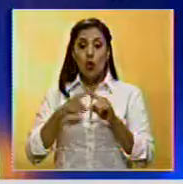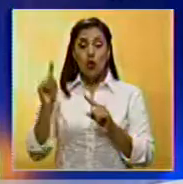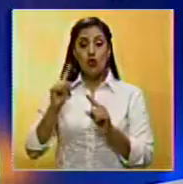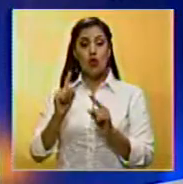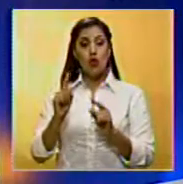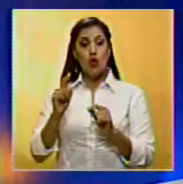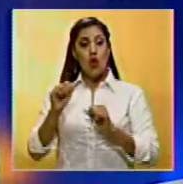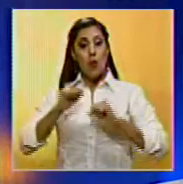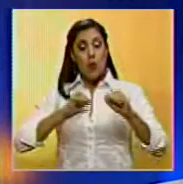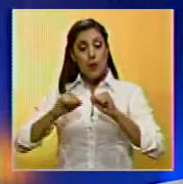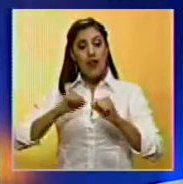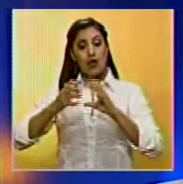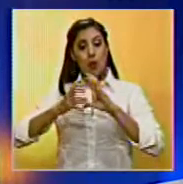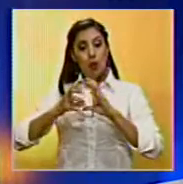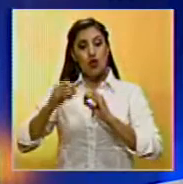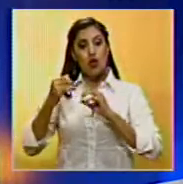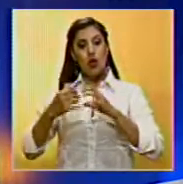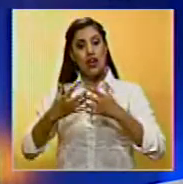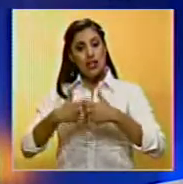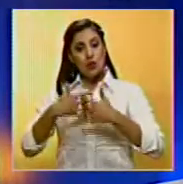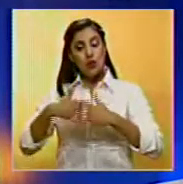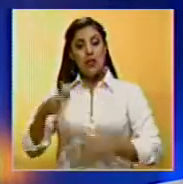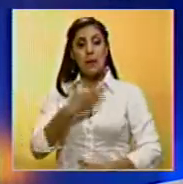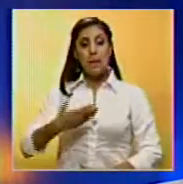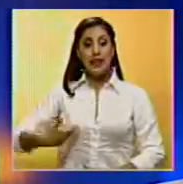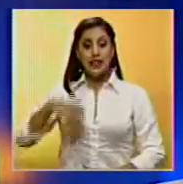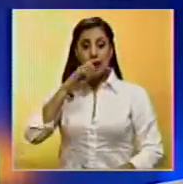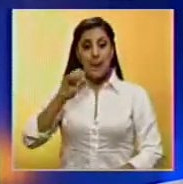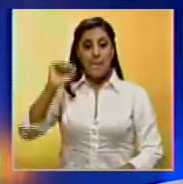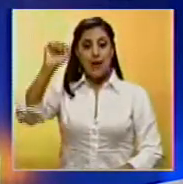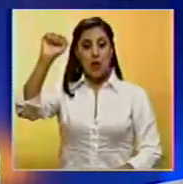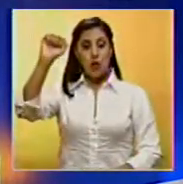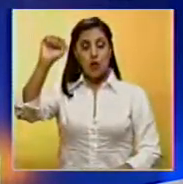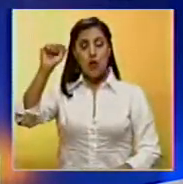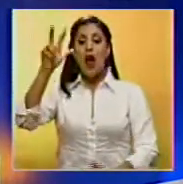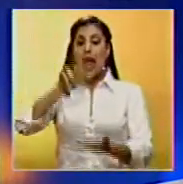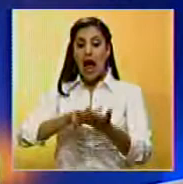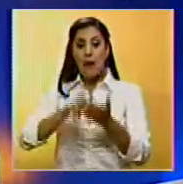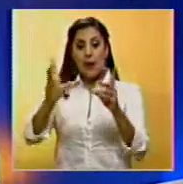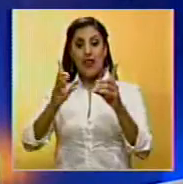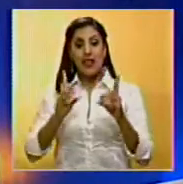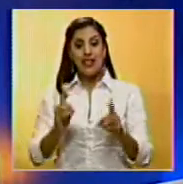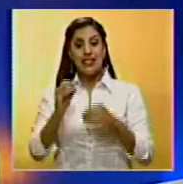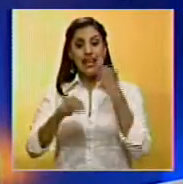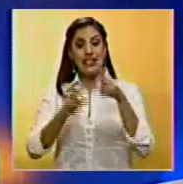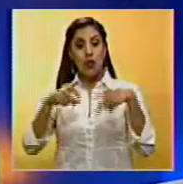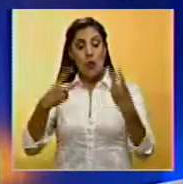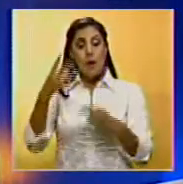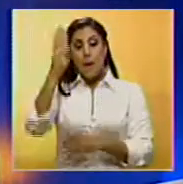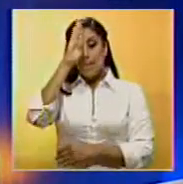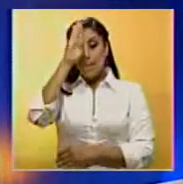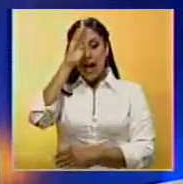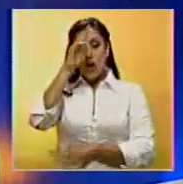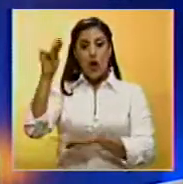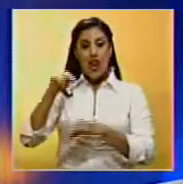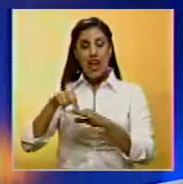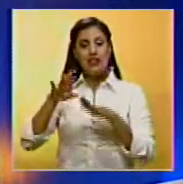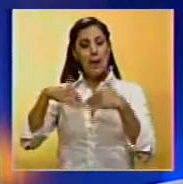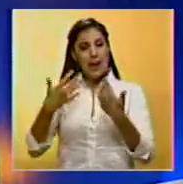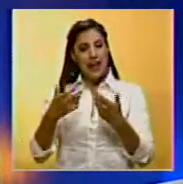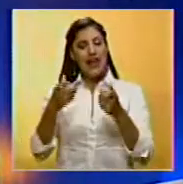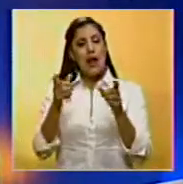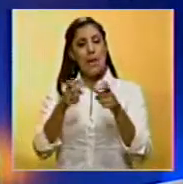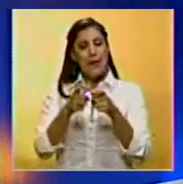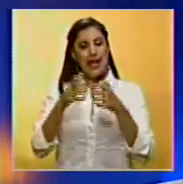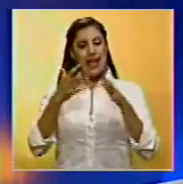En el marco de la activación del motor industrial, el presidente de la República, Nicolás Maduro, aprobó la decisión de crear el Banco Nacional de Insumos para la Pequeña y